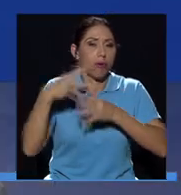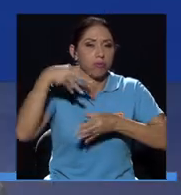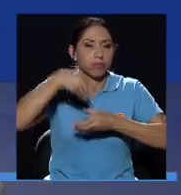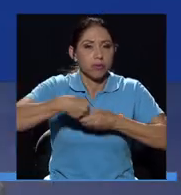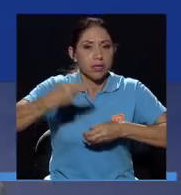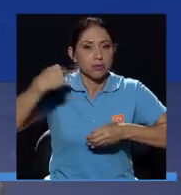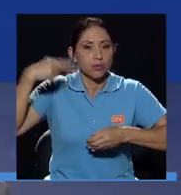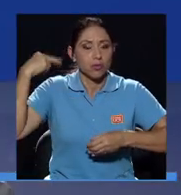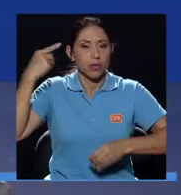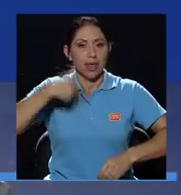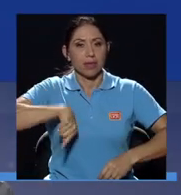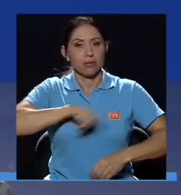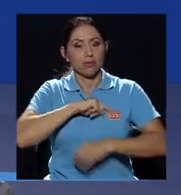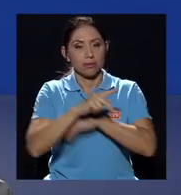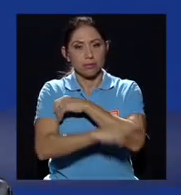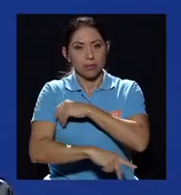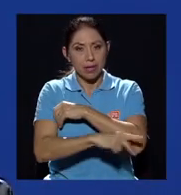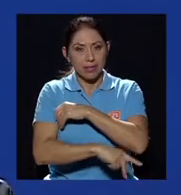de nuestro país.